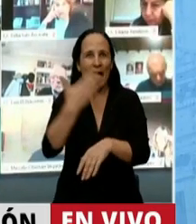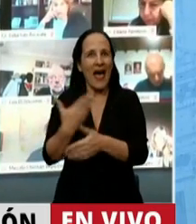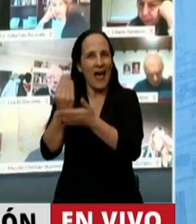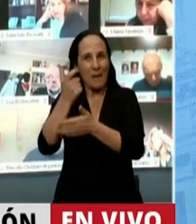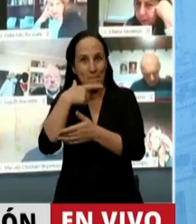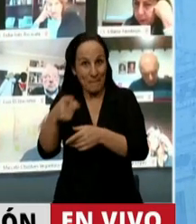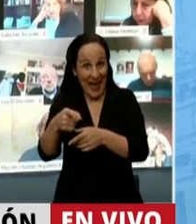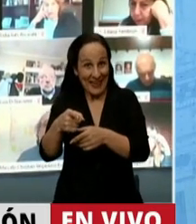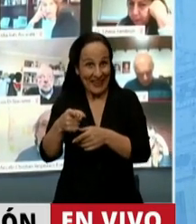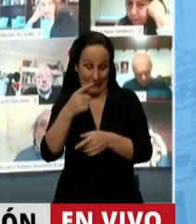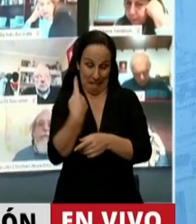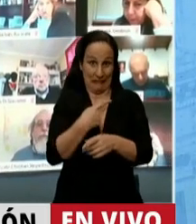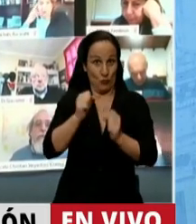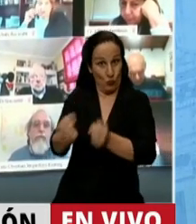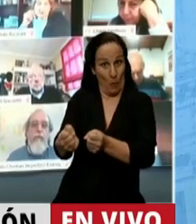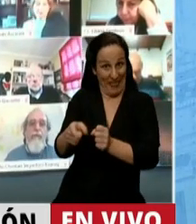la fórmula suspendida,